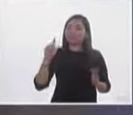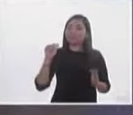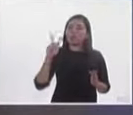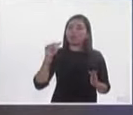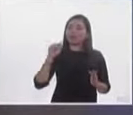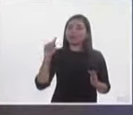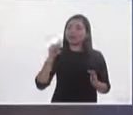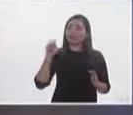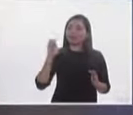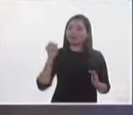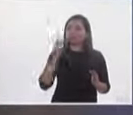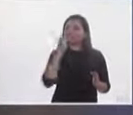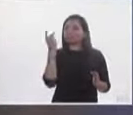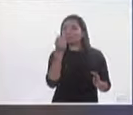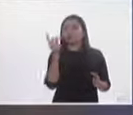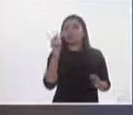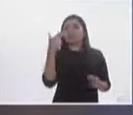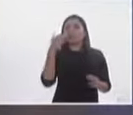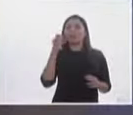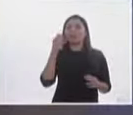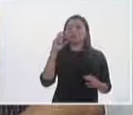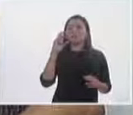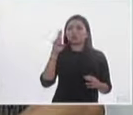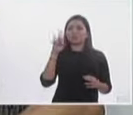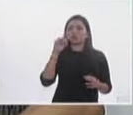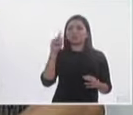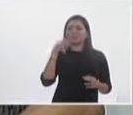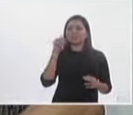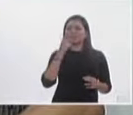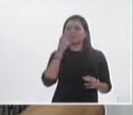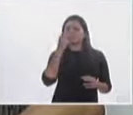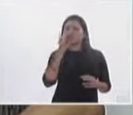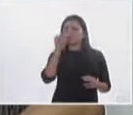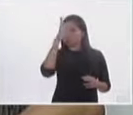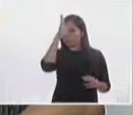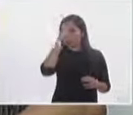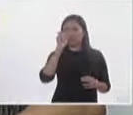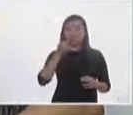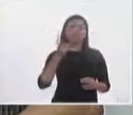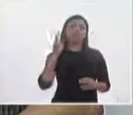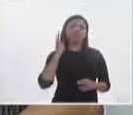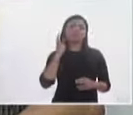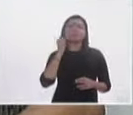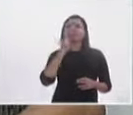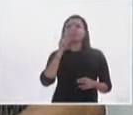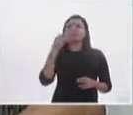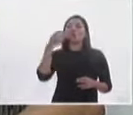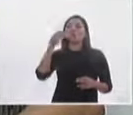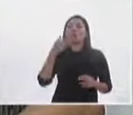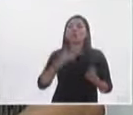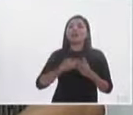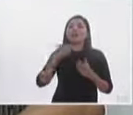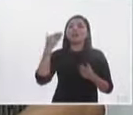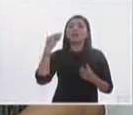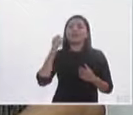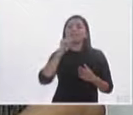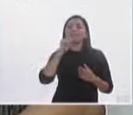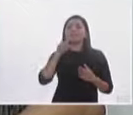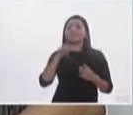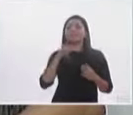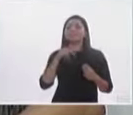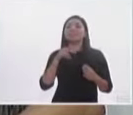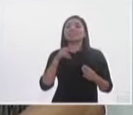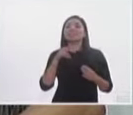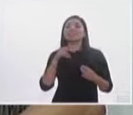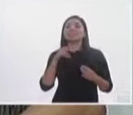el diputado Héctor Pizano no está de acuerdo en todo caso los políticos sobre el comentario que emitió del mecánico en